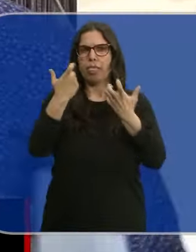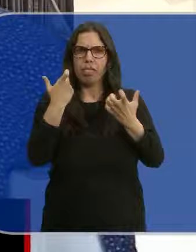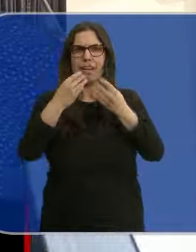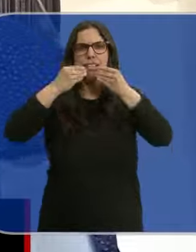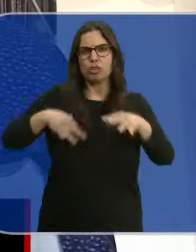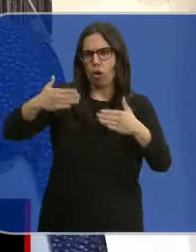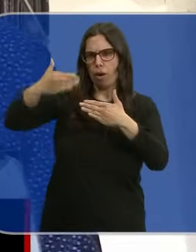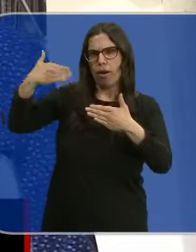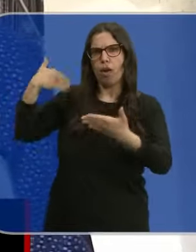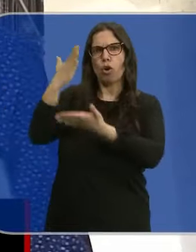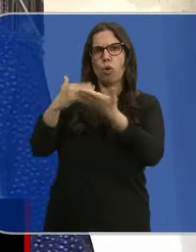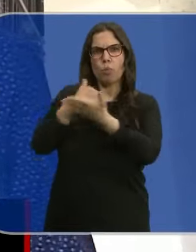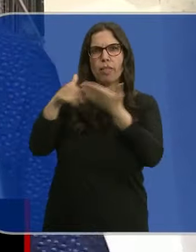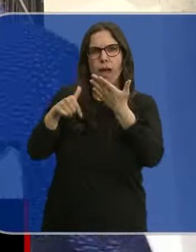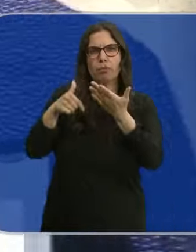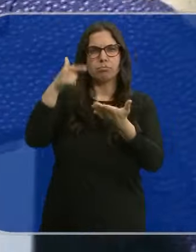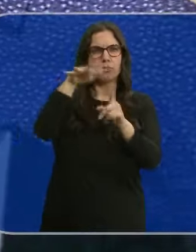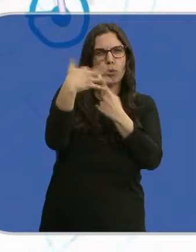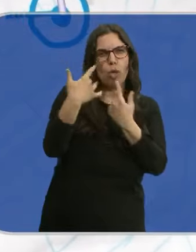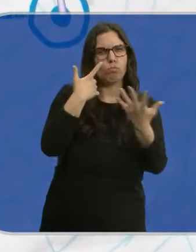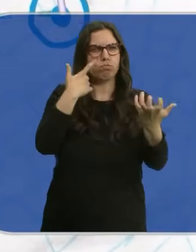y curiosos de la comunidad a lo largo de la historia.